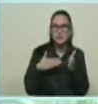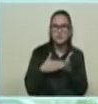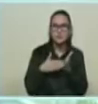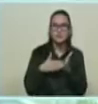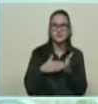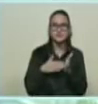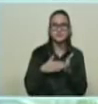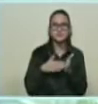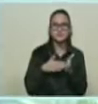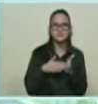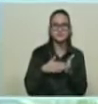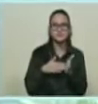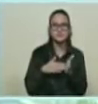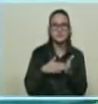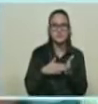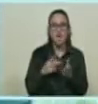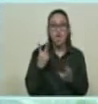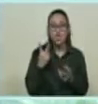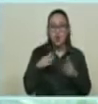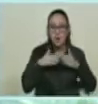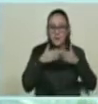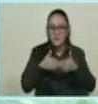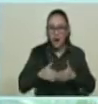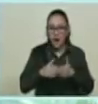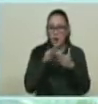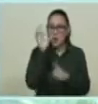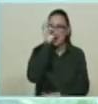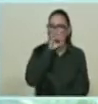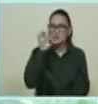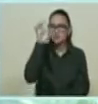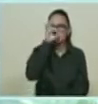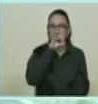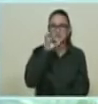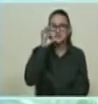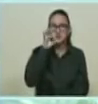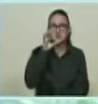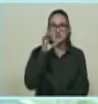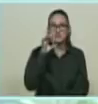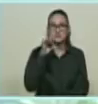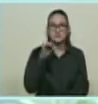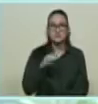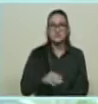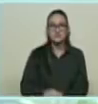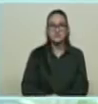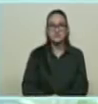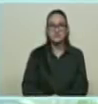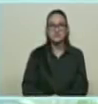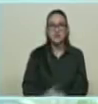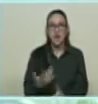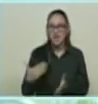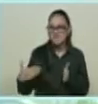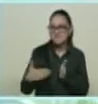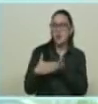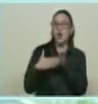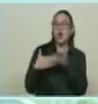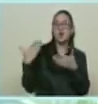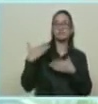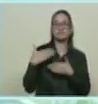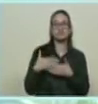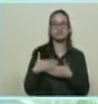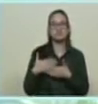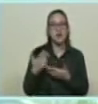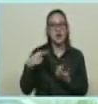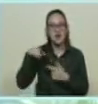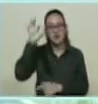persiguieron los dos barcos gigantes que venían. Y nos sabotearon por ahora. Pero lo que no saben,